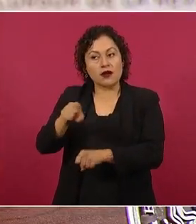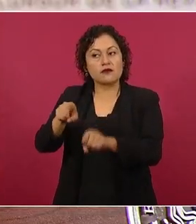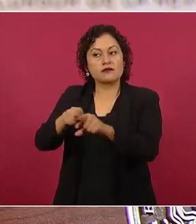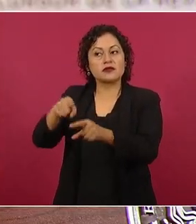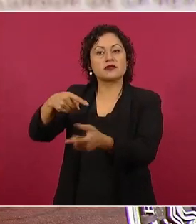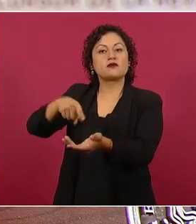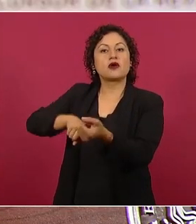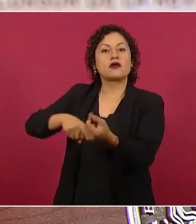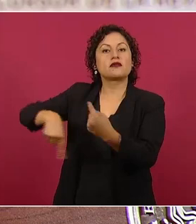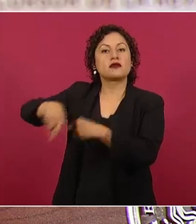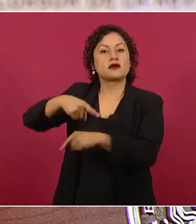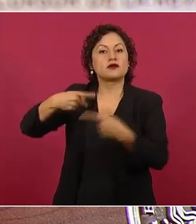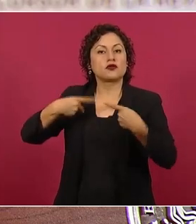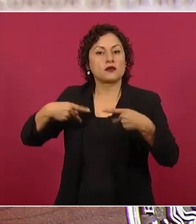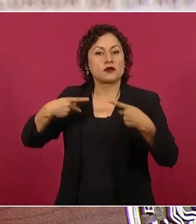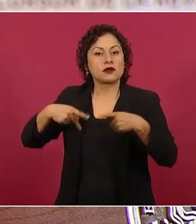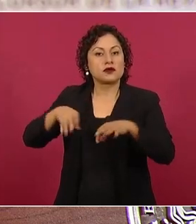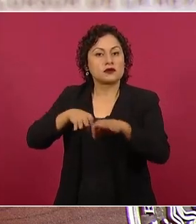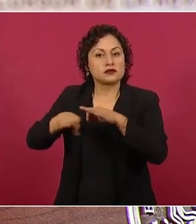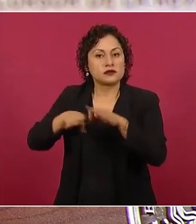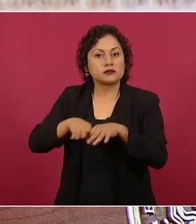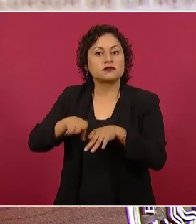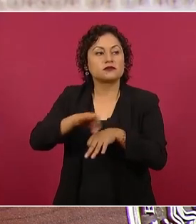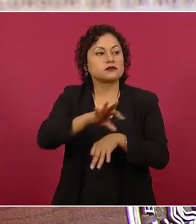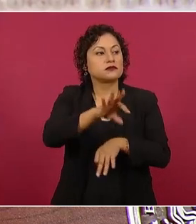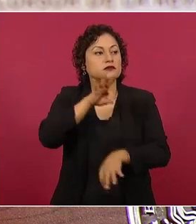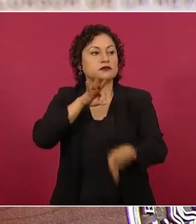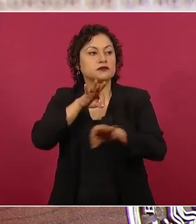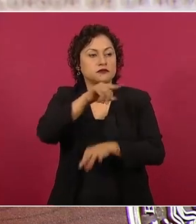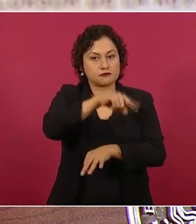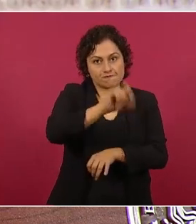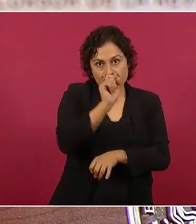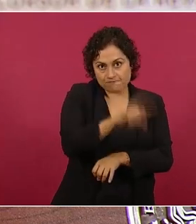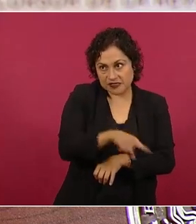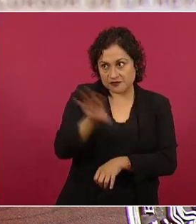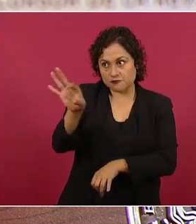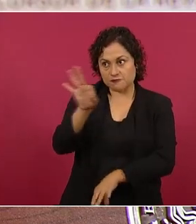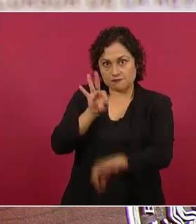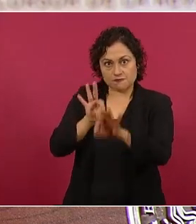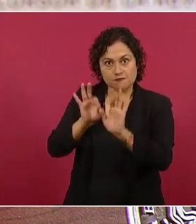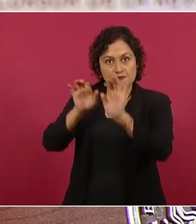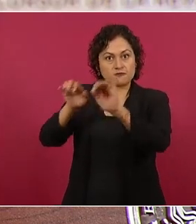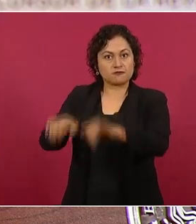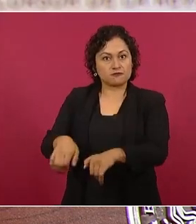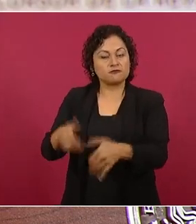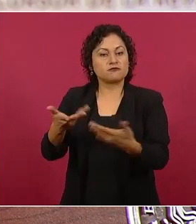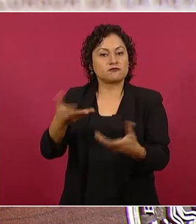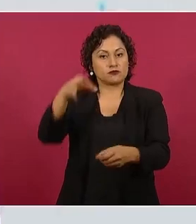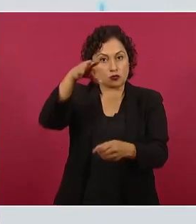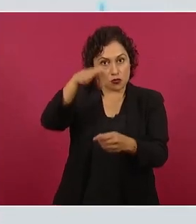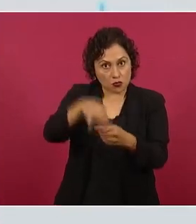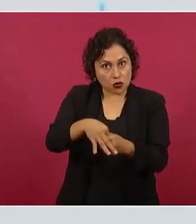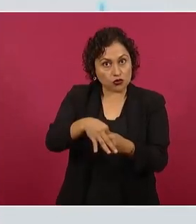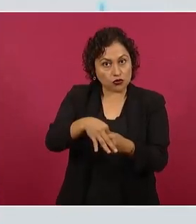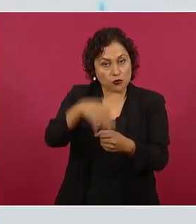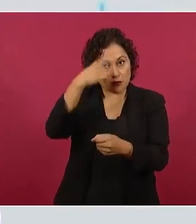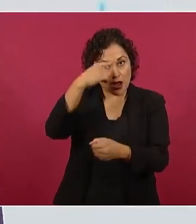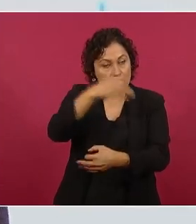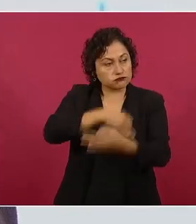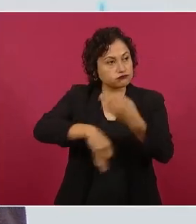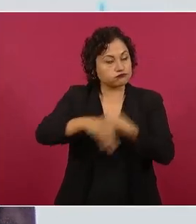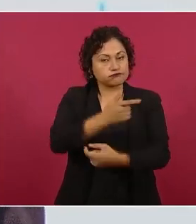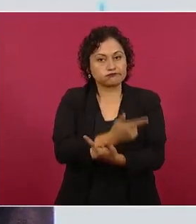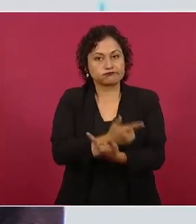designados mediante votación popular, es decir, voto universal, libre y secreto.